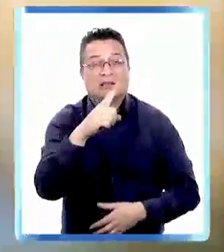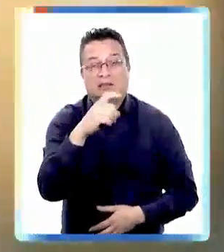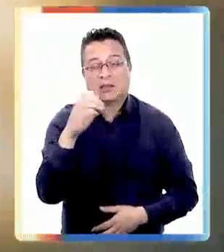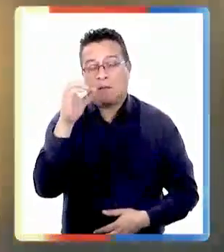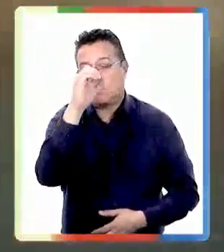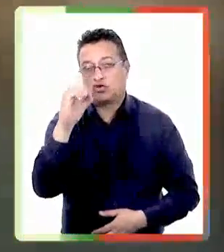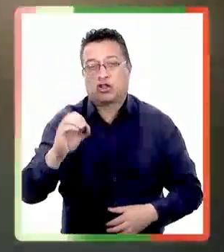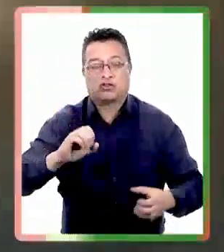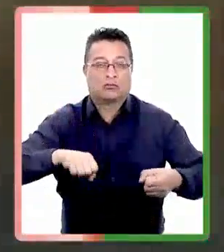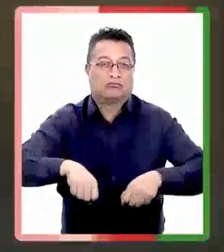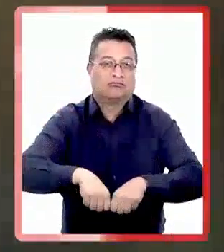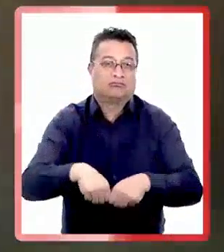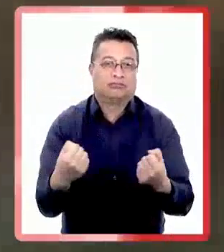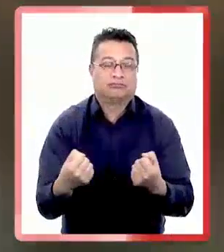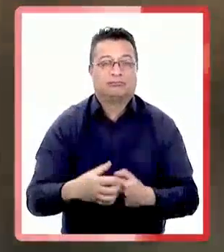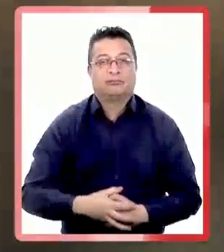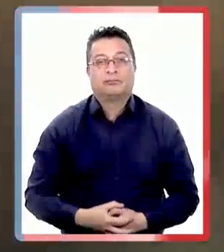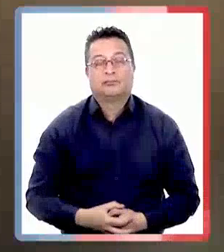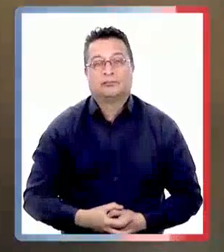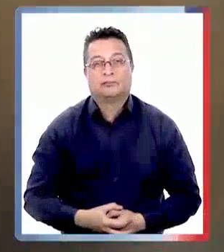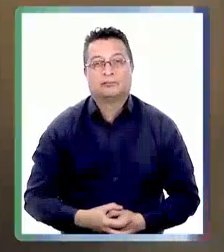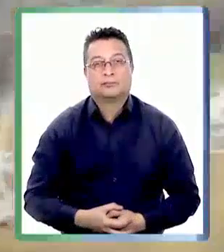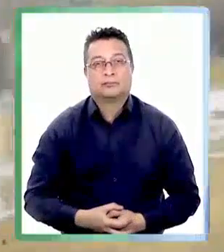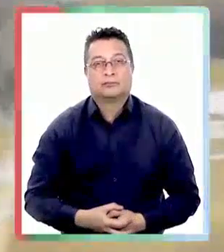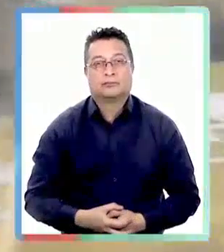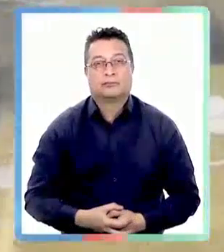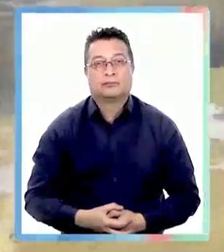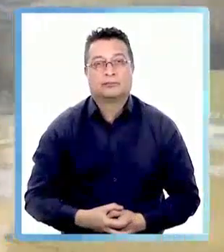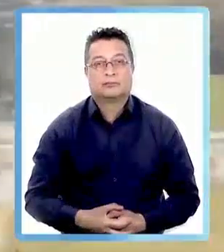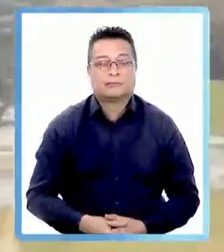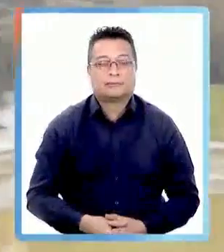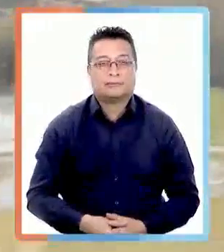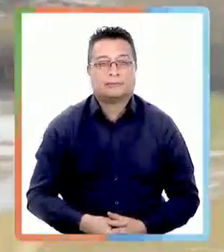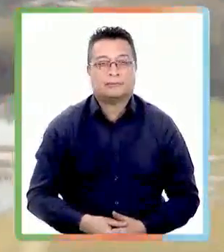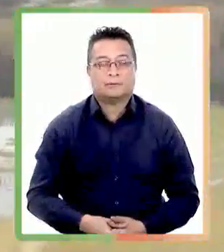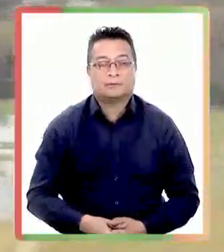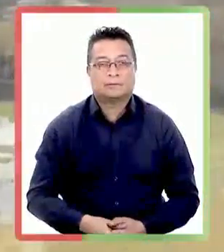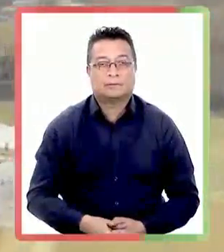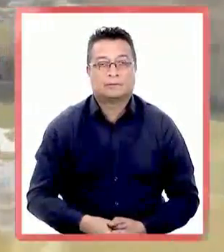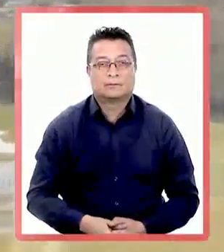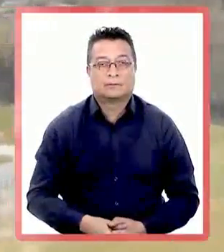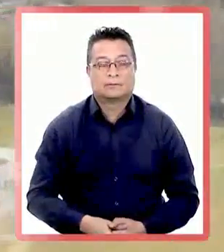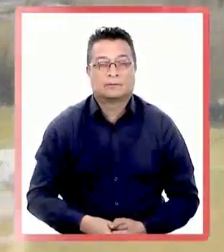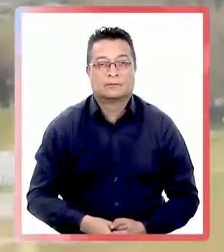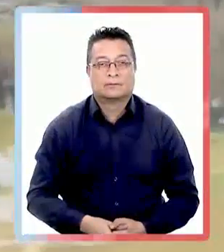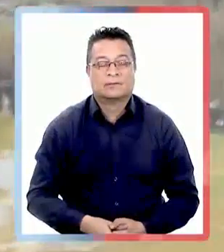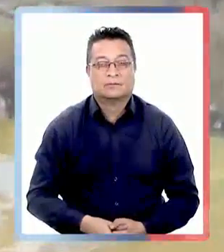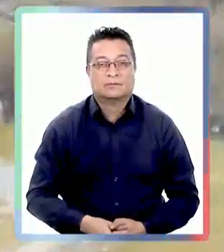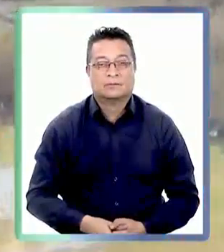dos mil ochocientas con daño mayor y mil seiscientas fueron completamente destruidas.